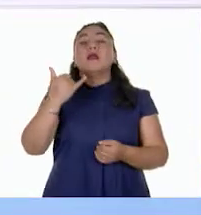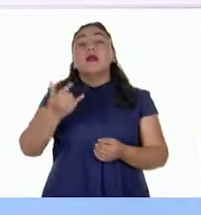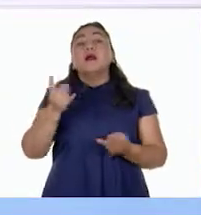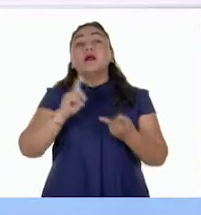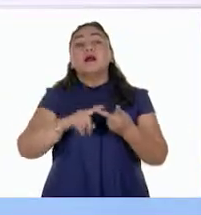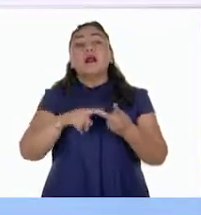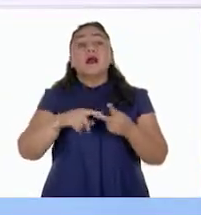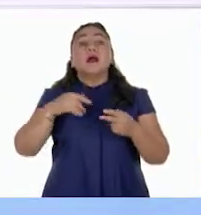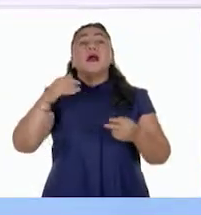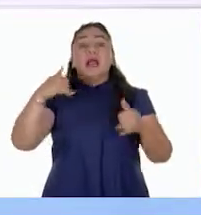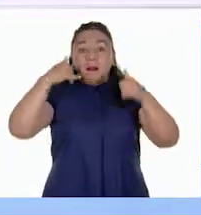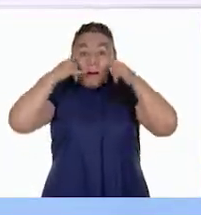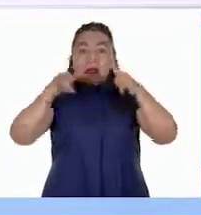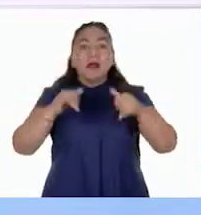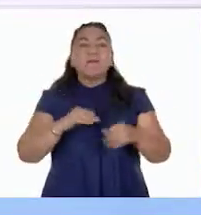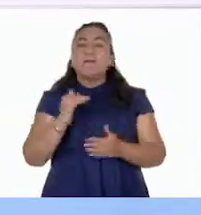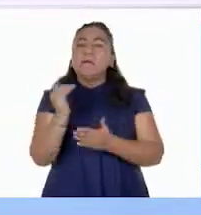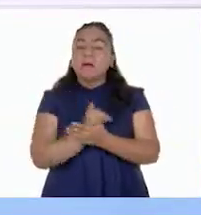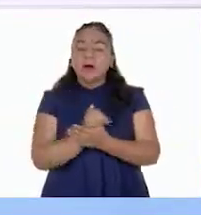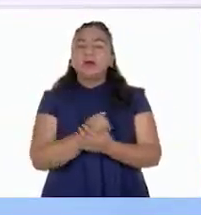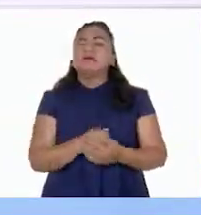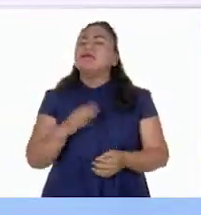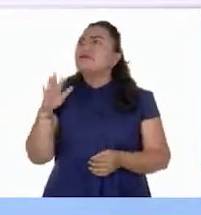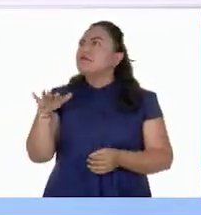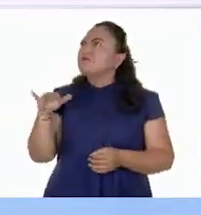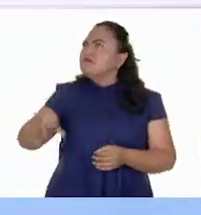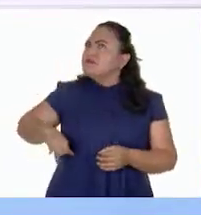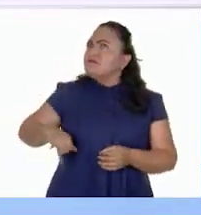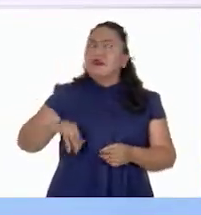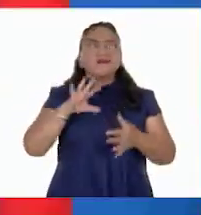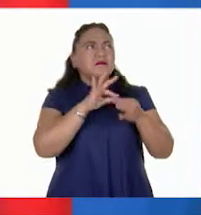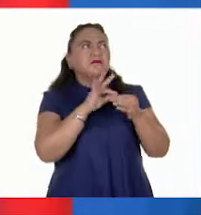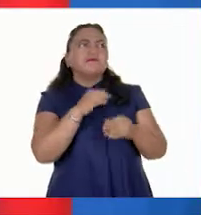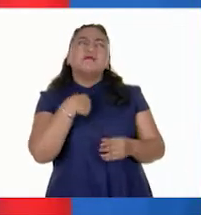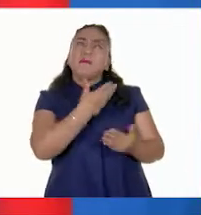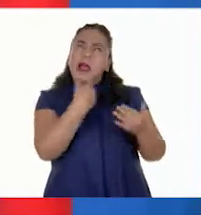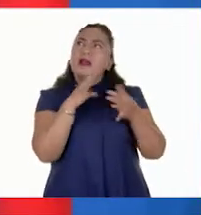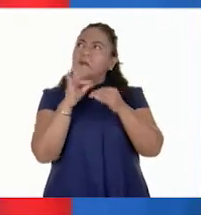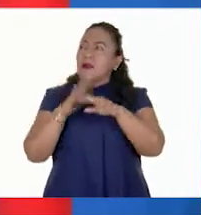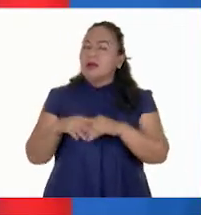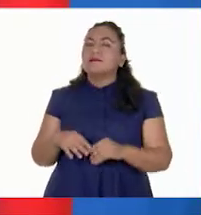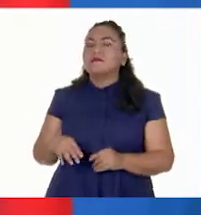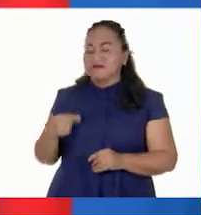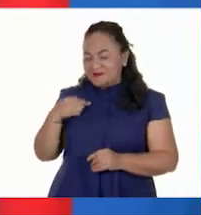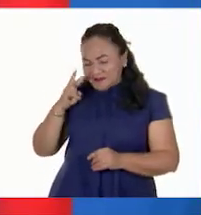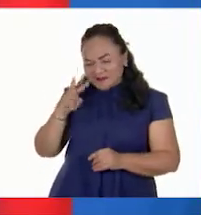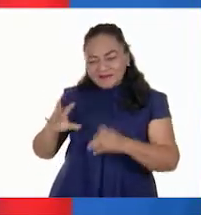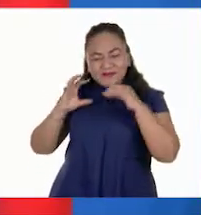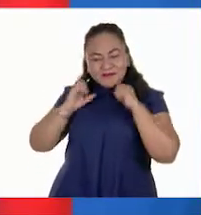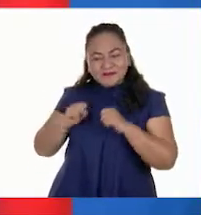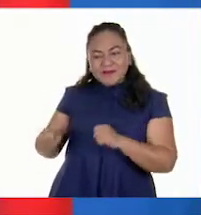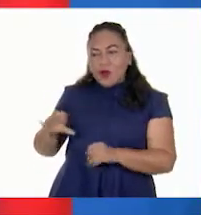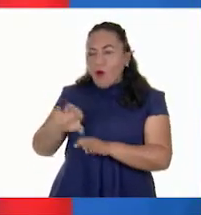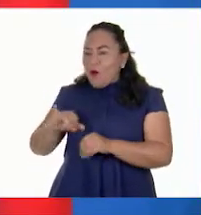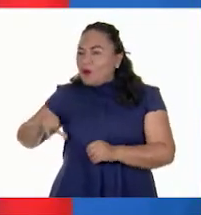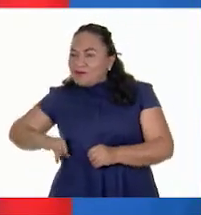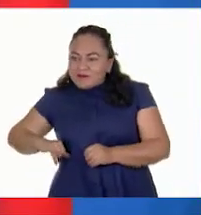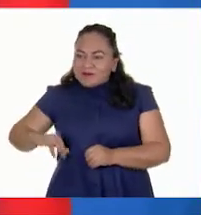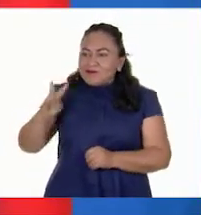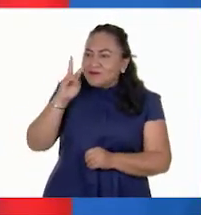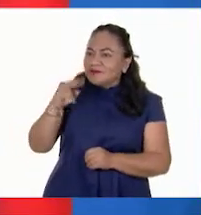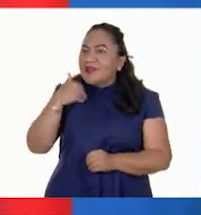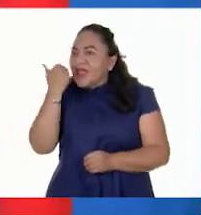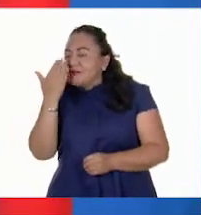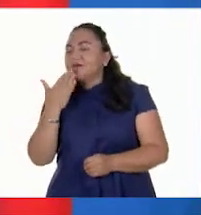conocer las búfalas de agua. Cuéntame más. Me agrada mucho verte entusiasmada, además, aprender algo.